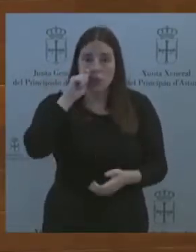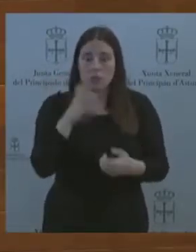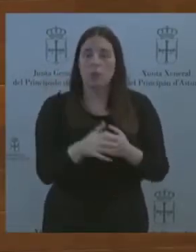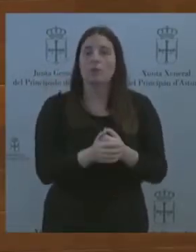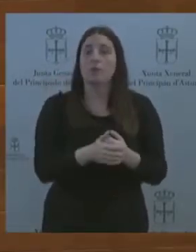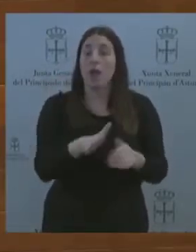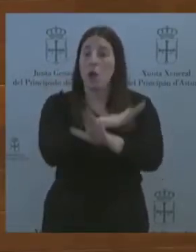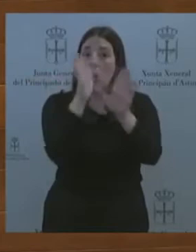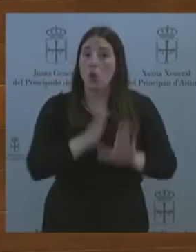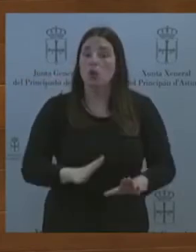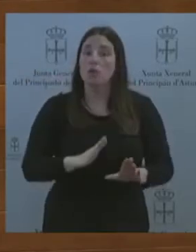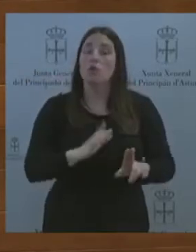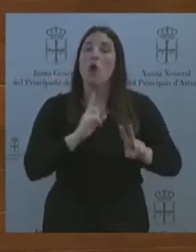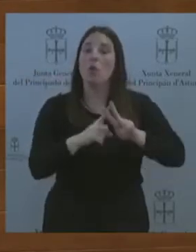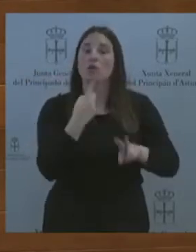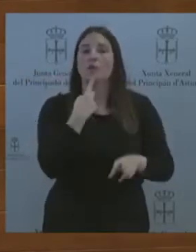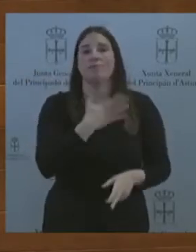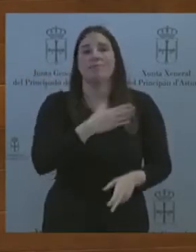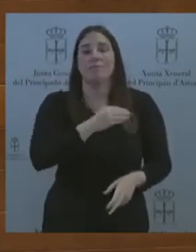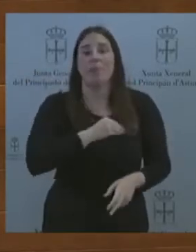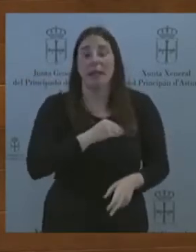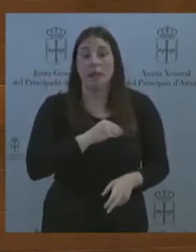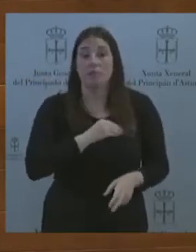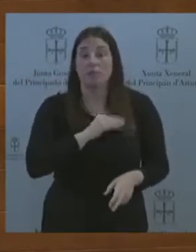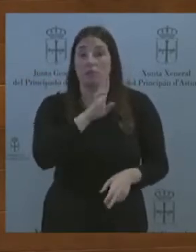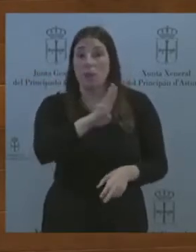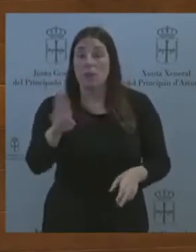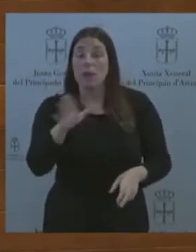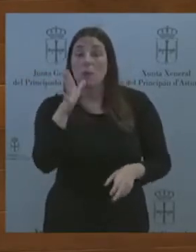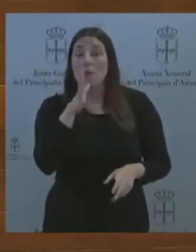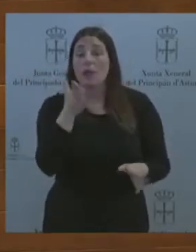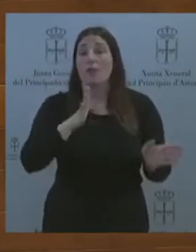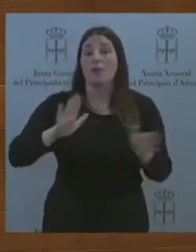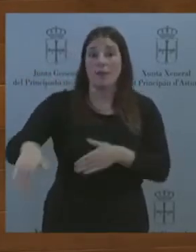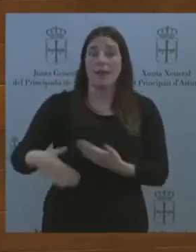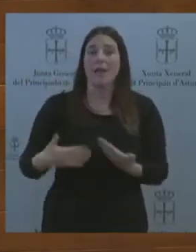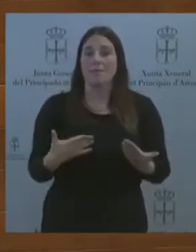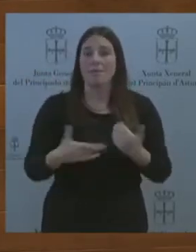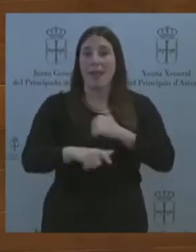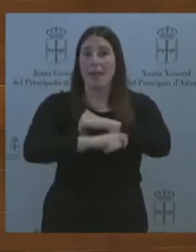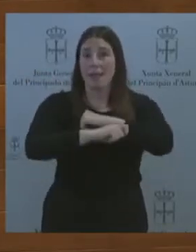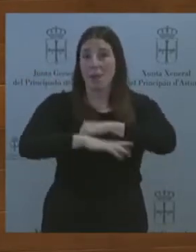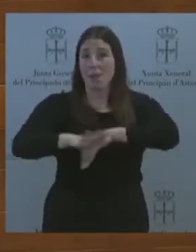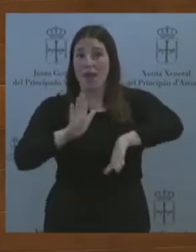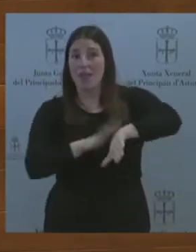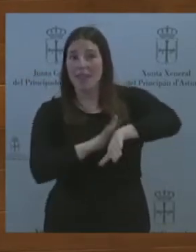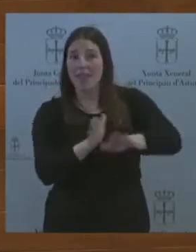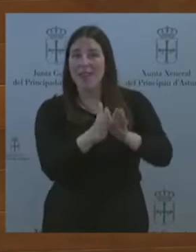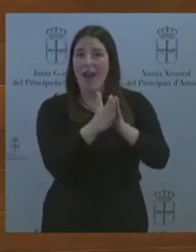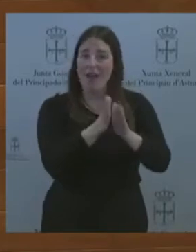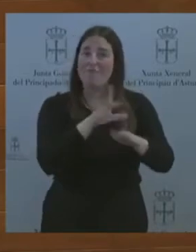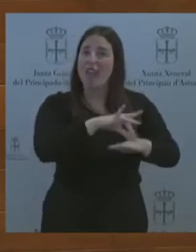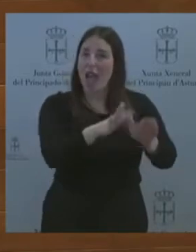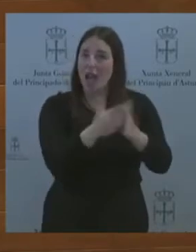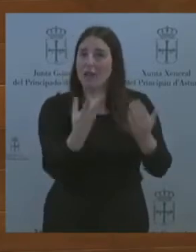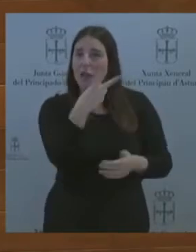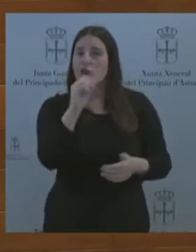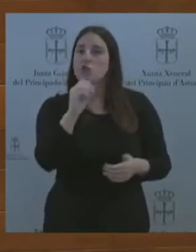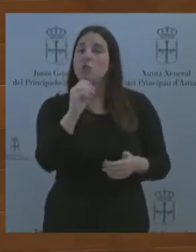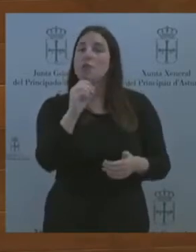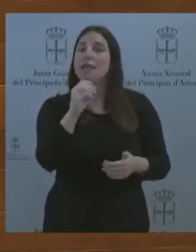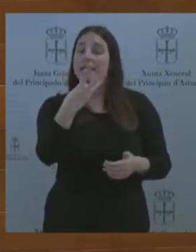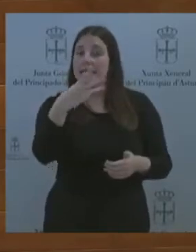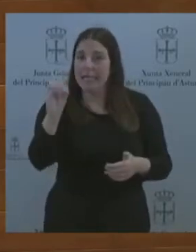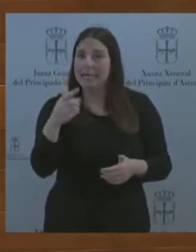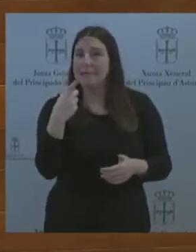Popular, hayan caído también en la trampa de la izquierda, esa agenda 2030 del histerismo climático que ahora quieren trasladar también al Parque